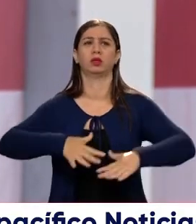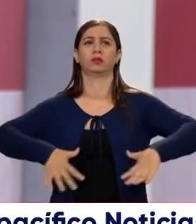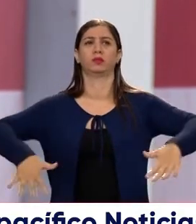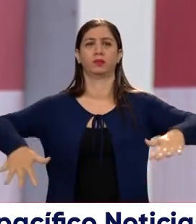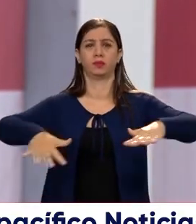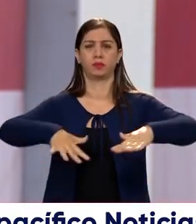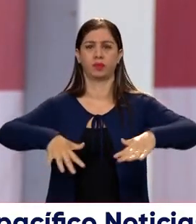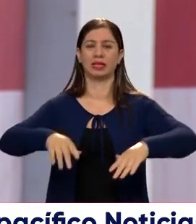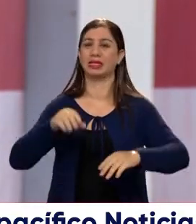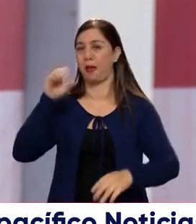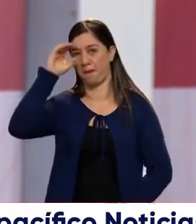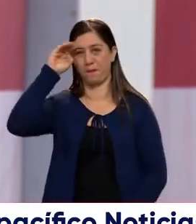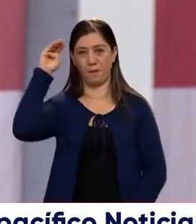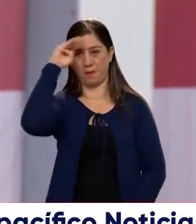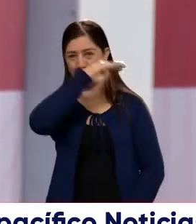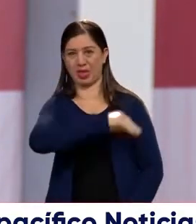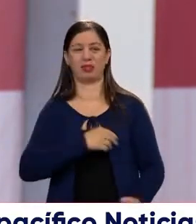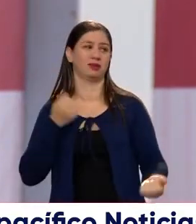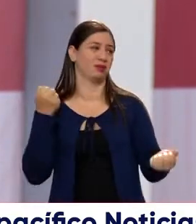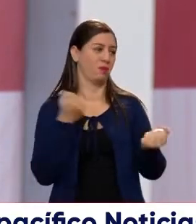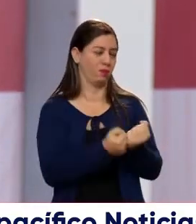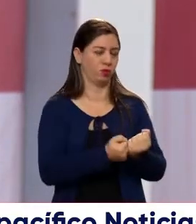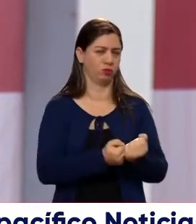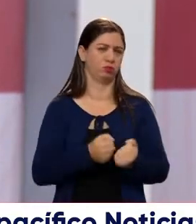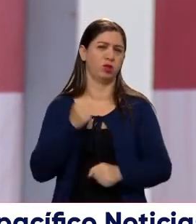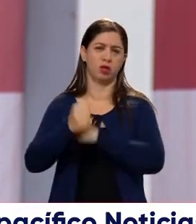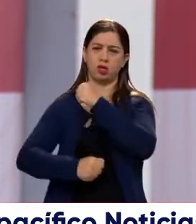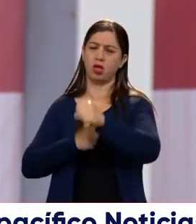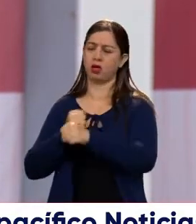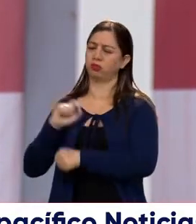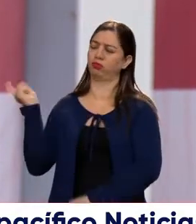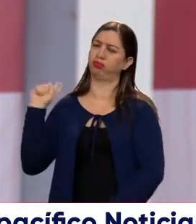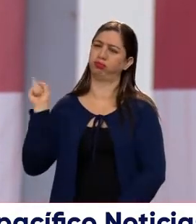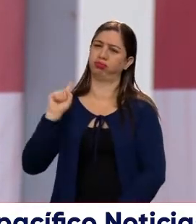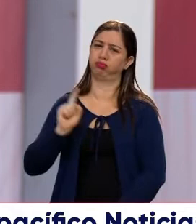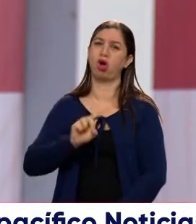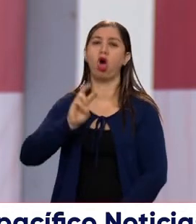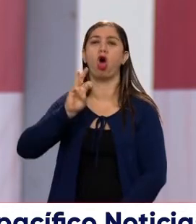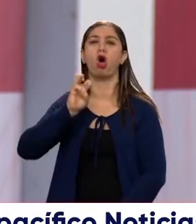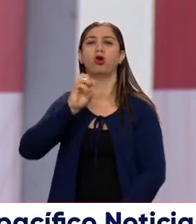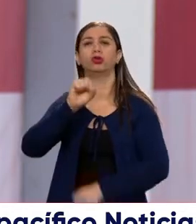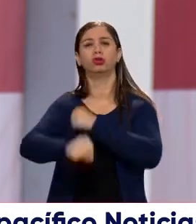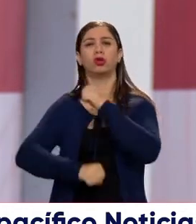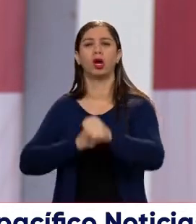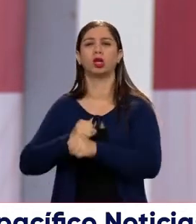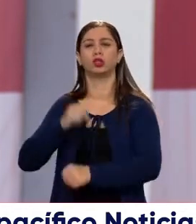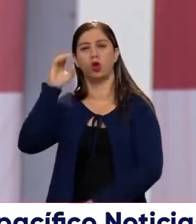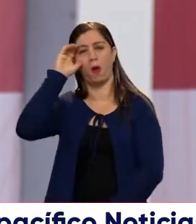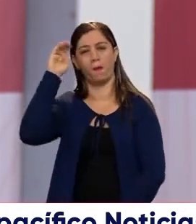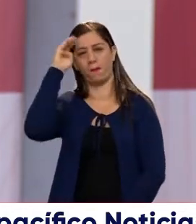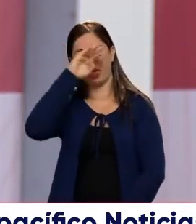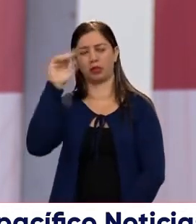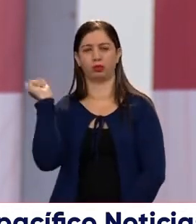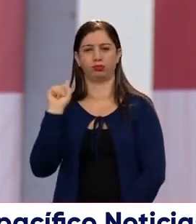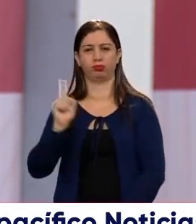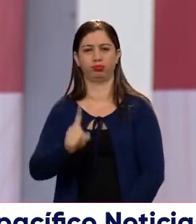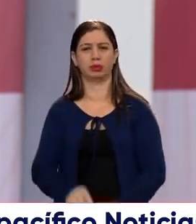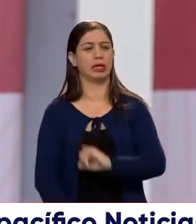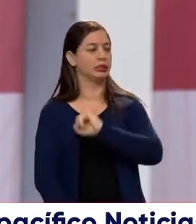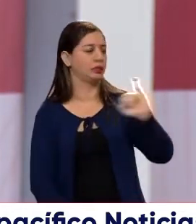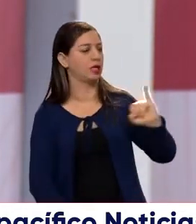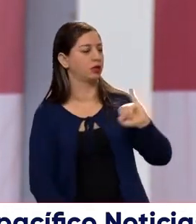naturaleza petrista, o que viene de hace muchos años, hace unos ocho años, enfocados al tema de Petro o al tema de la izquierda.